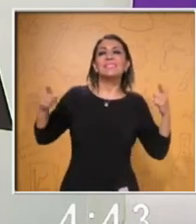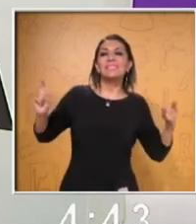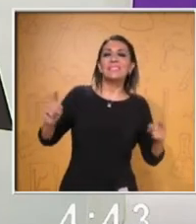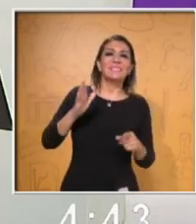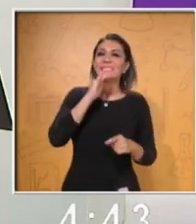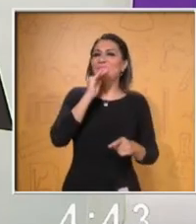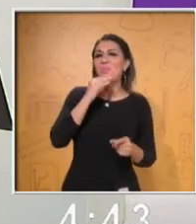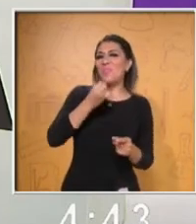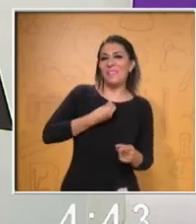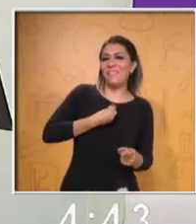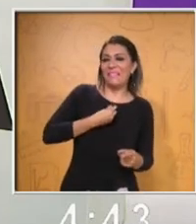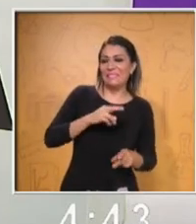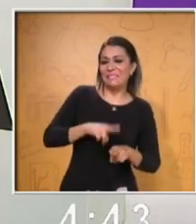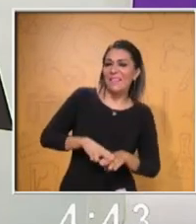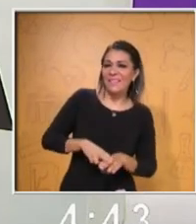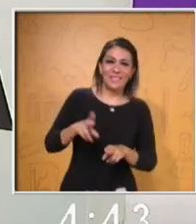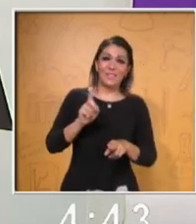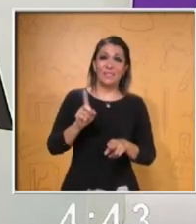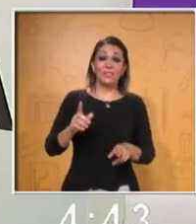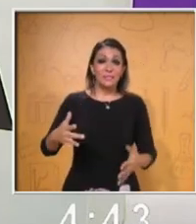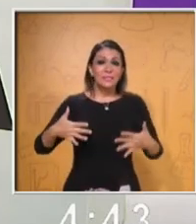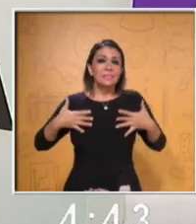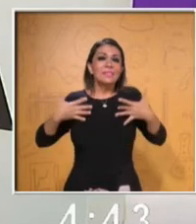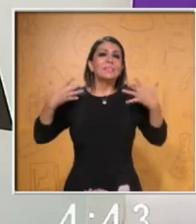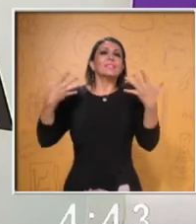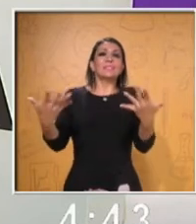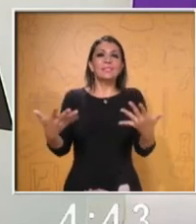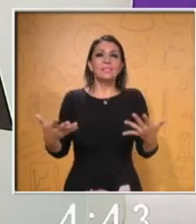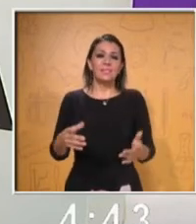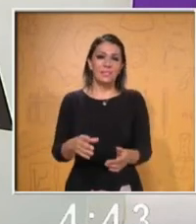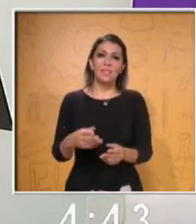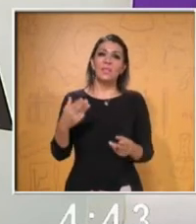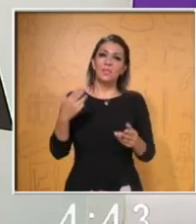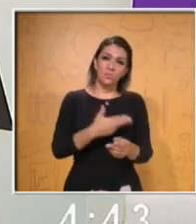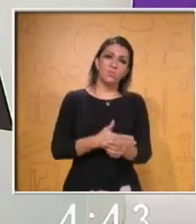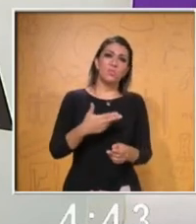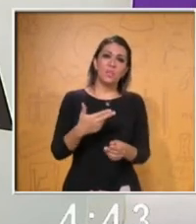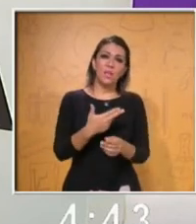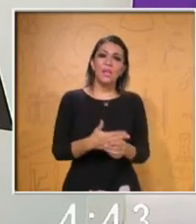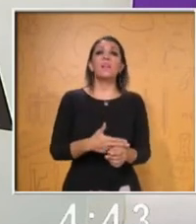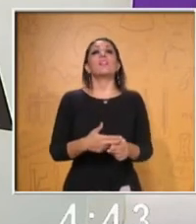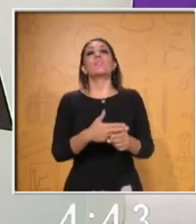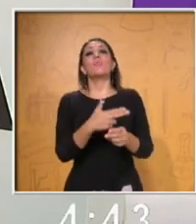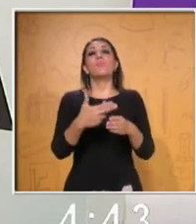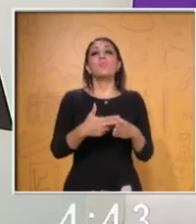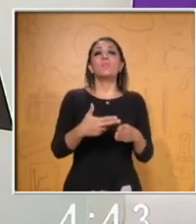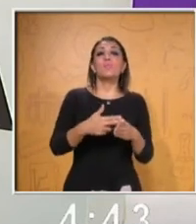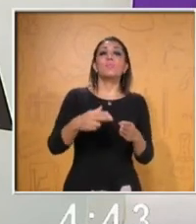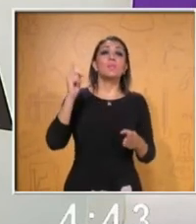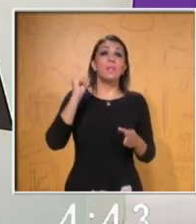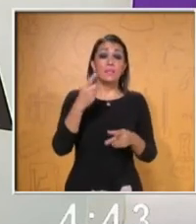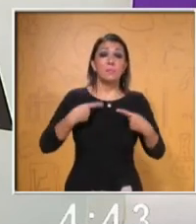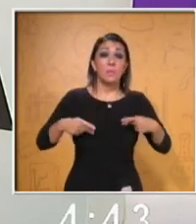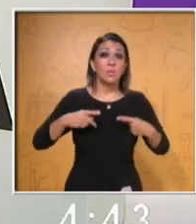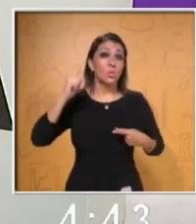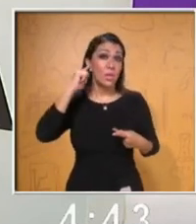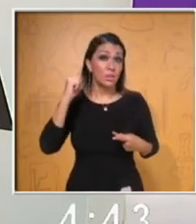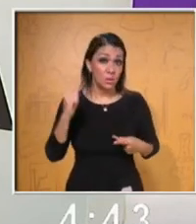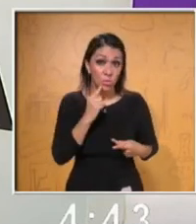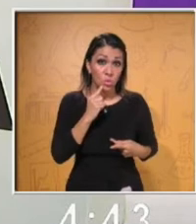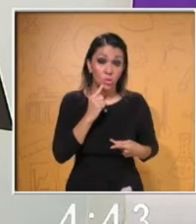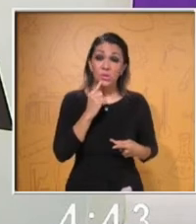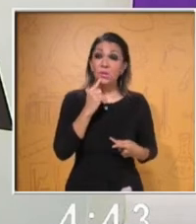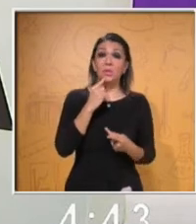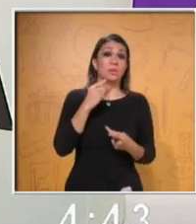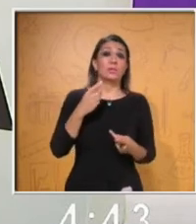La música es también una excelente forma o herramienta de comunicación para la gente sorda. Las personas que no